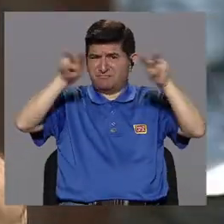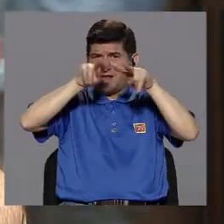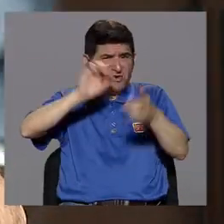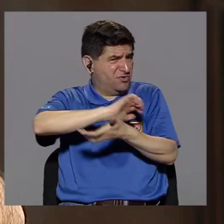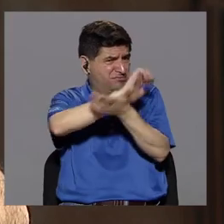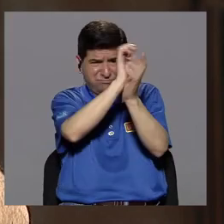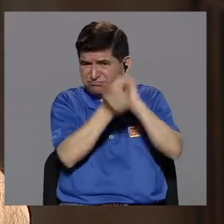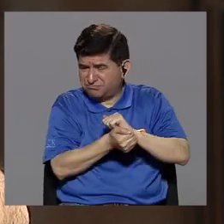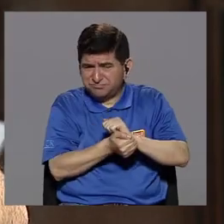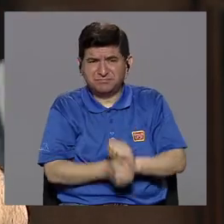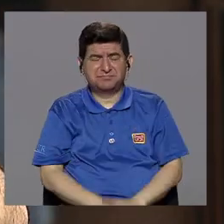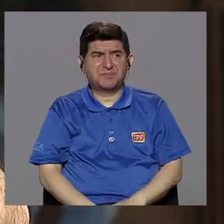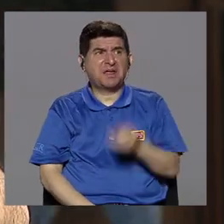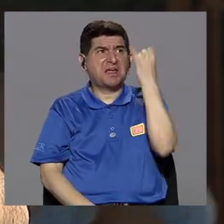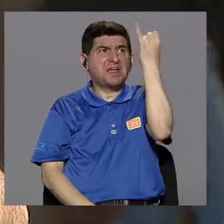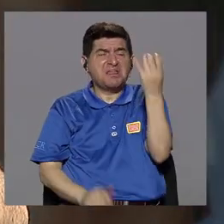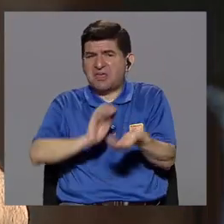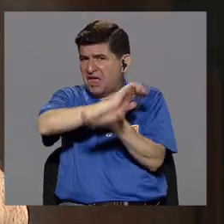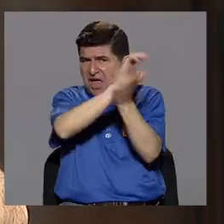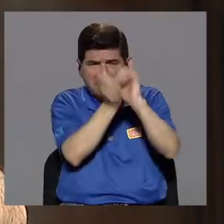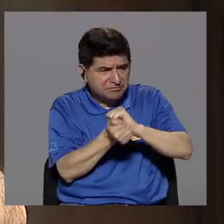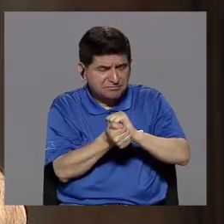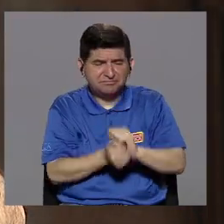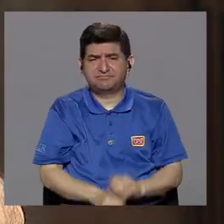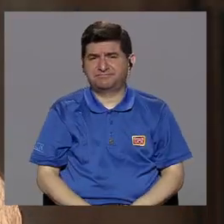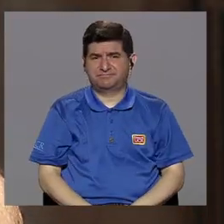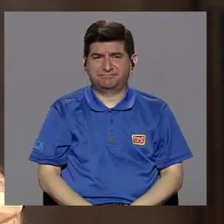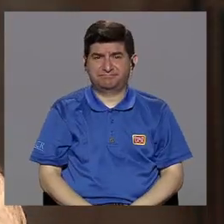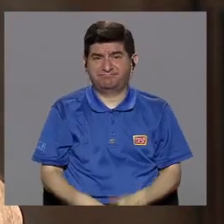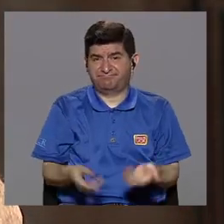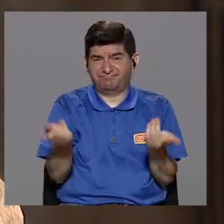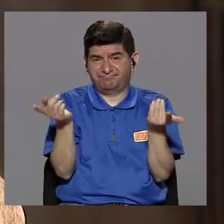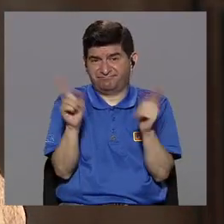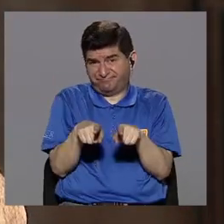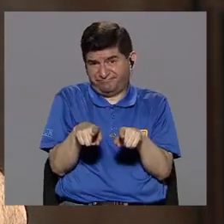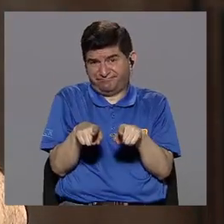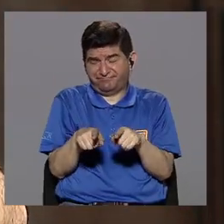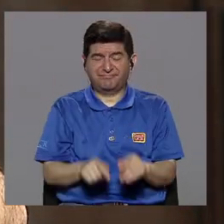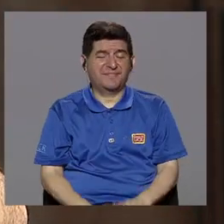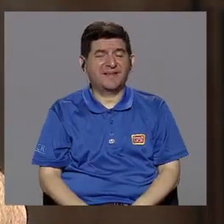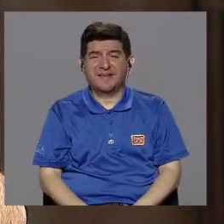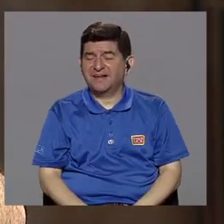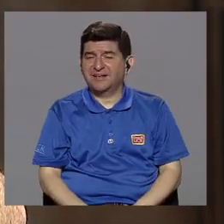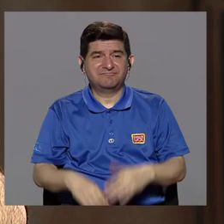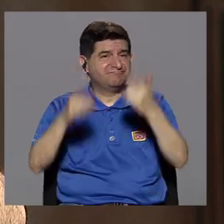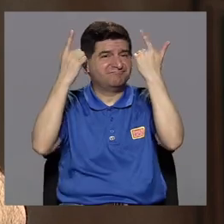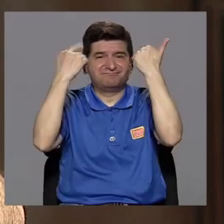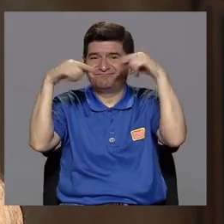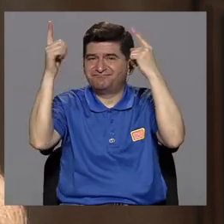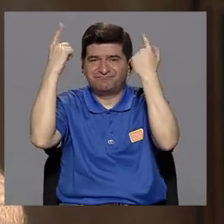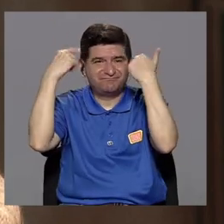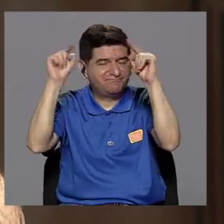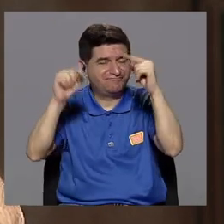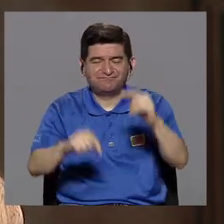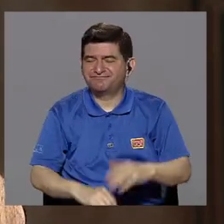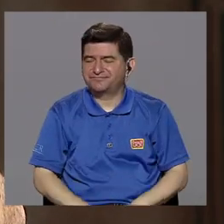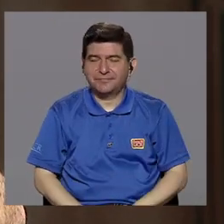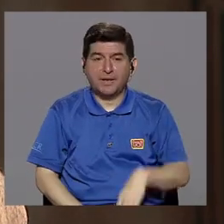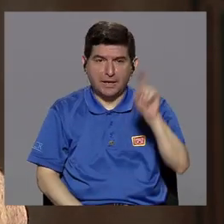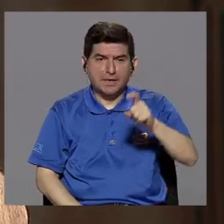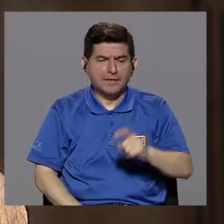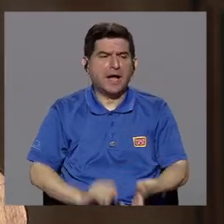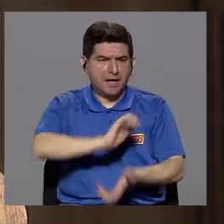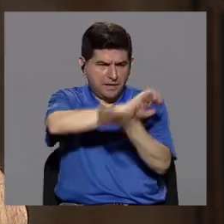conceptos no cambian, si las ideas no cambian, no vamos a tener el éxito que requeriríamos. Tenemos que cambiar la cultura. Ahora,